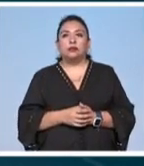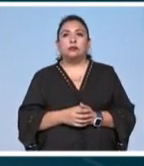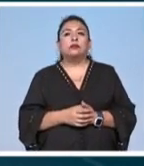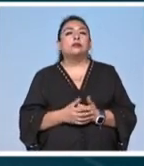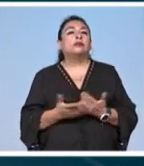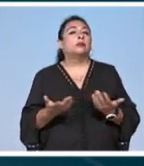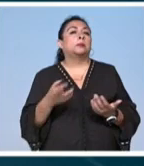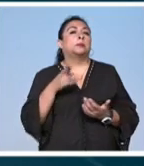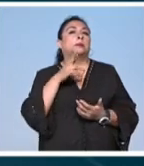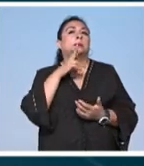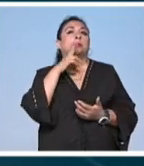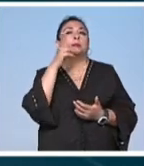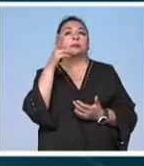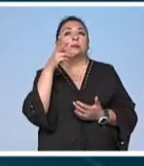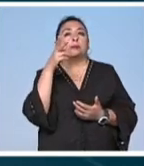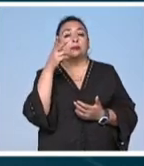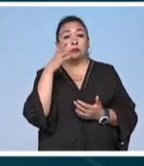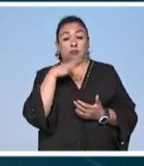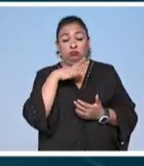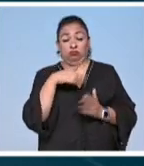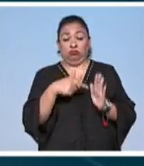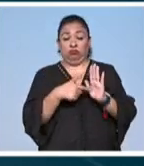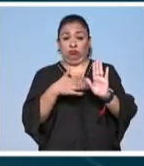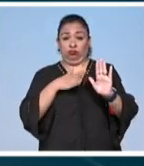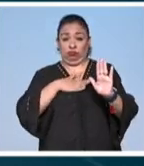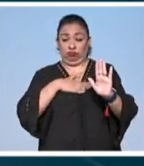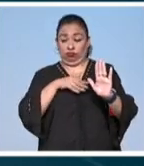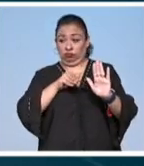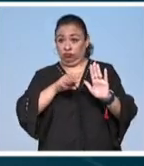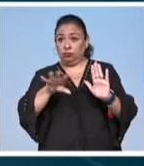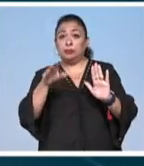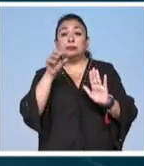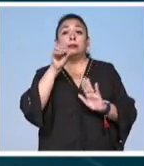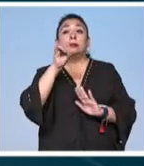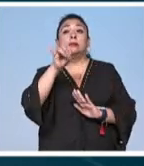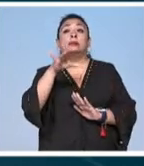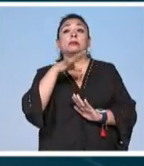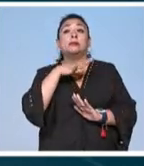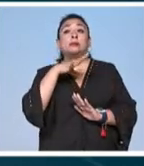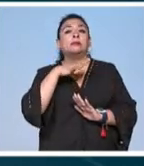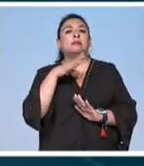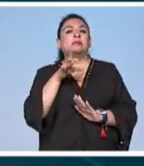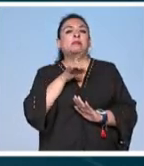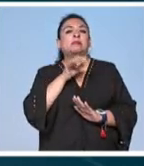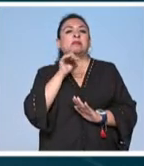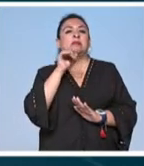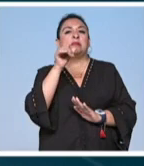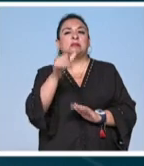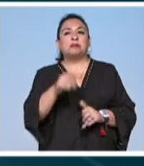que mejor que predicar con el ejemplo así se crea sin miedo